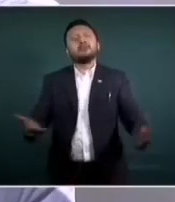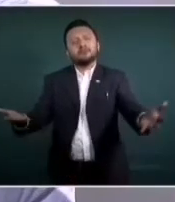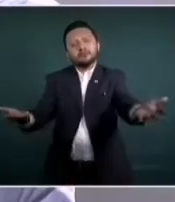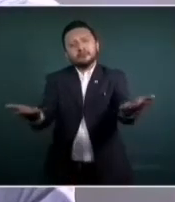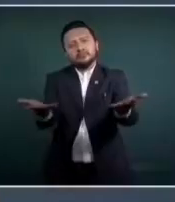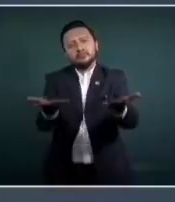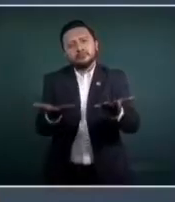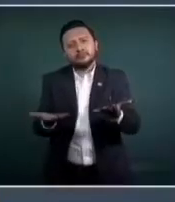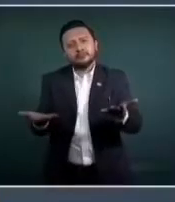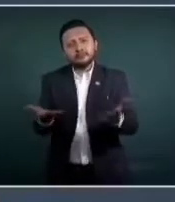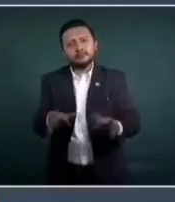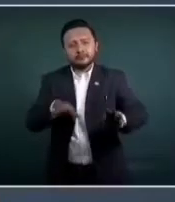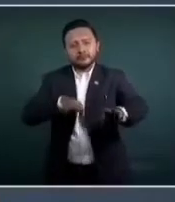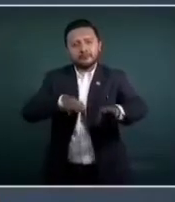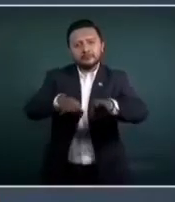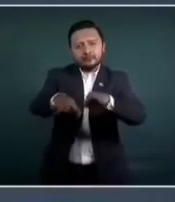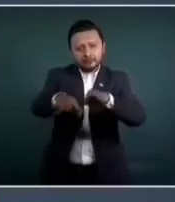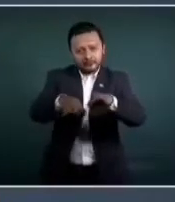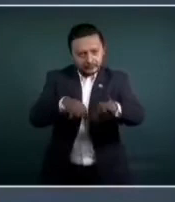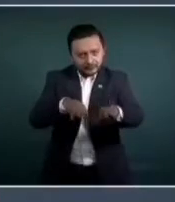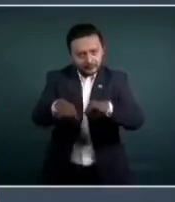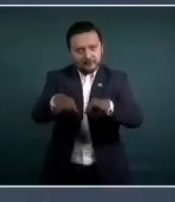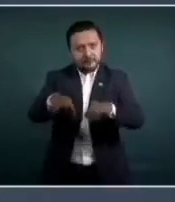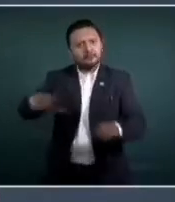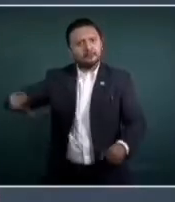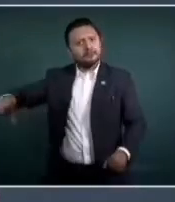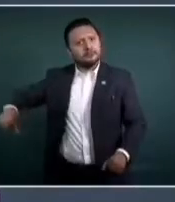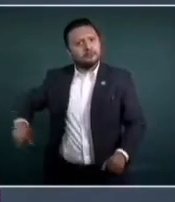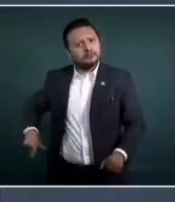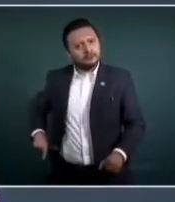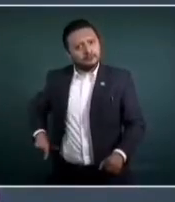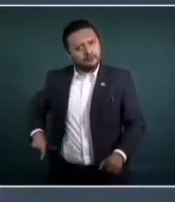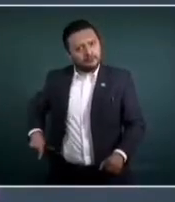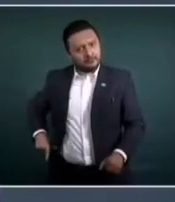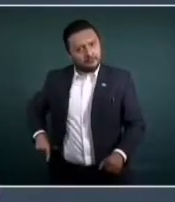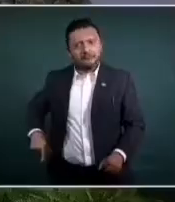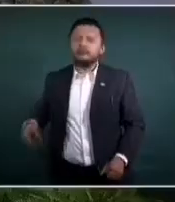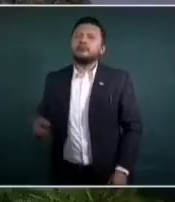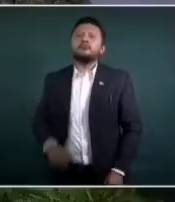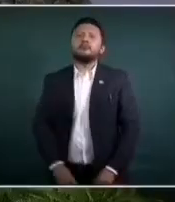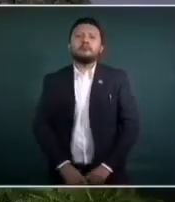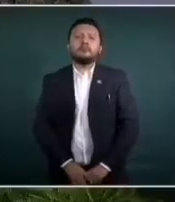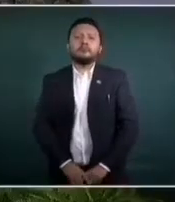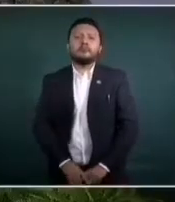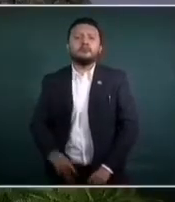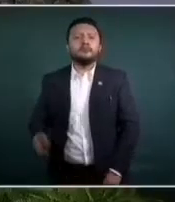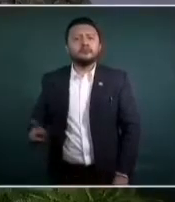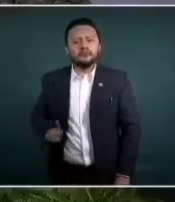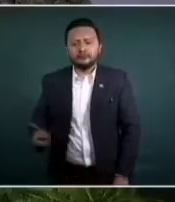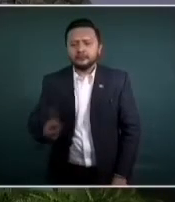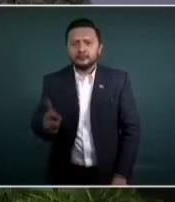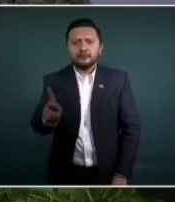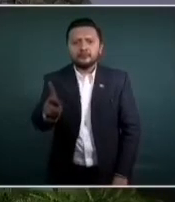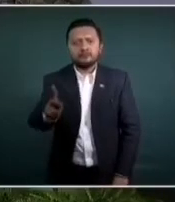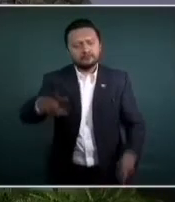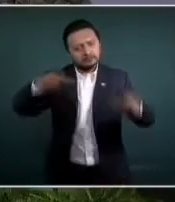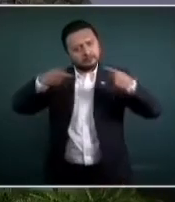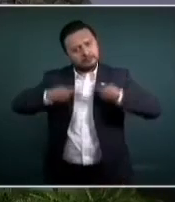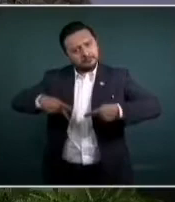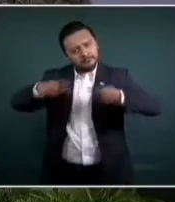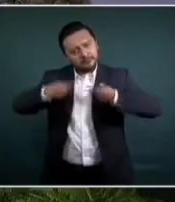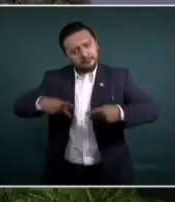responsable del pueblo de Yucatán,